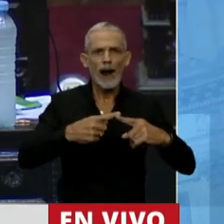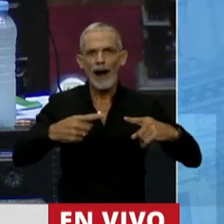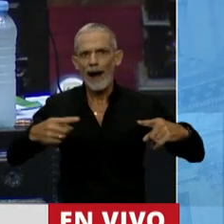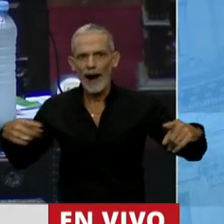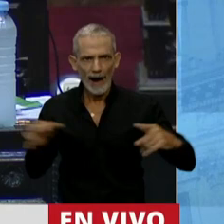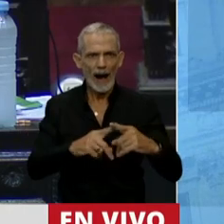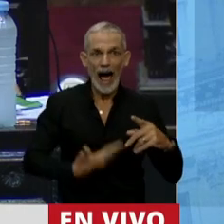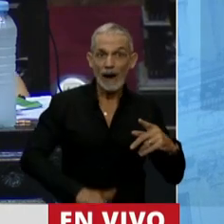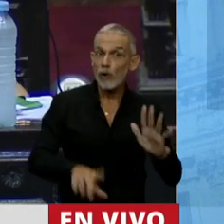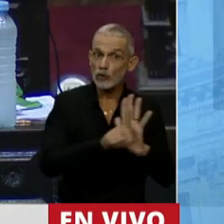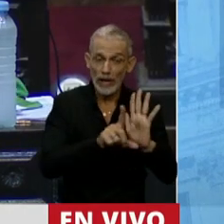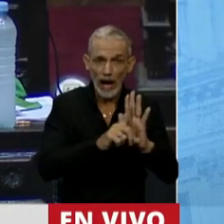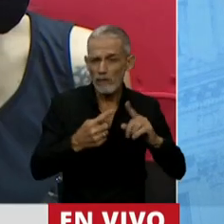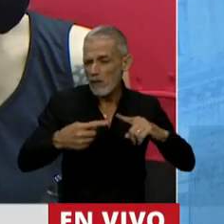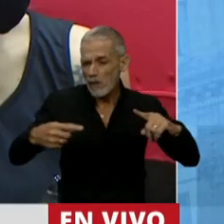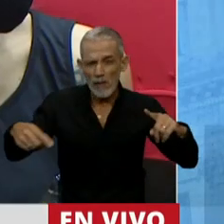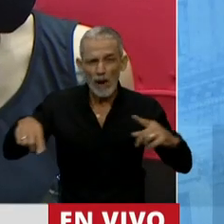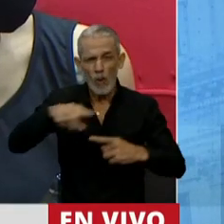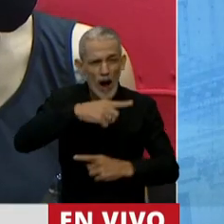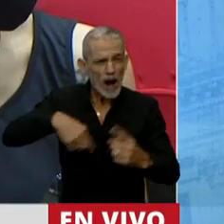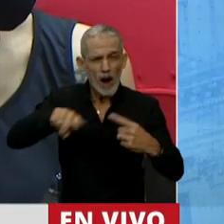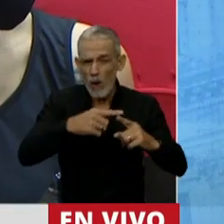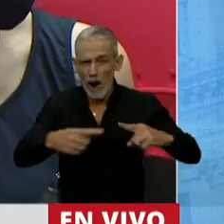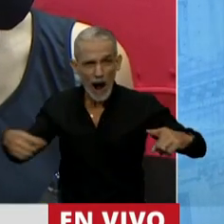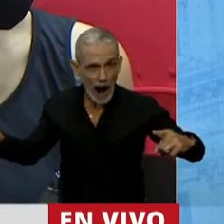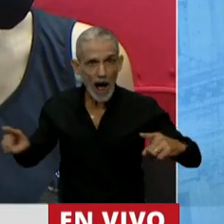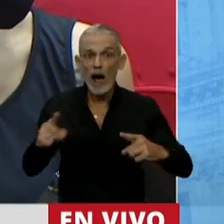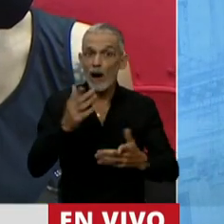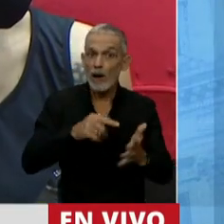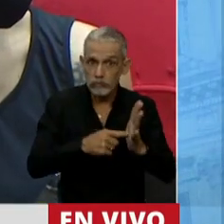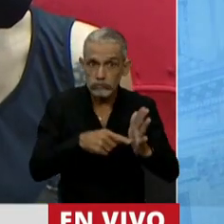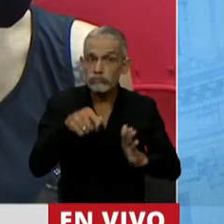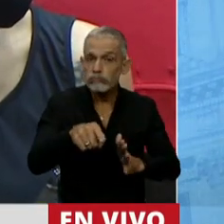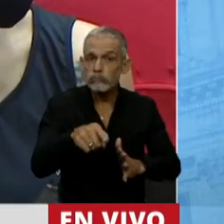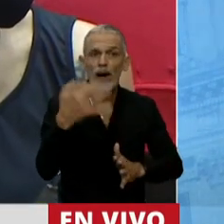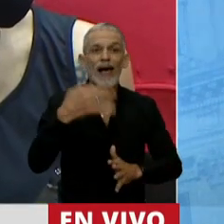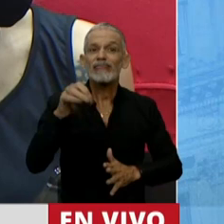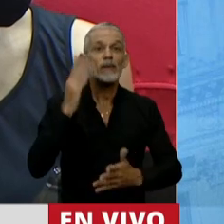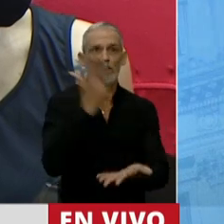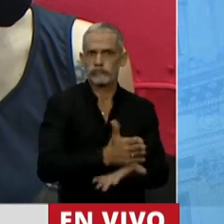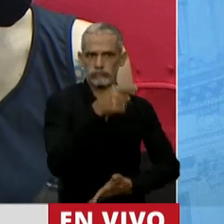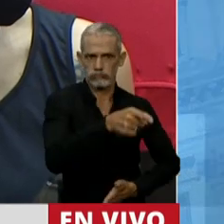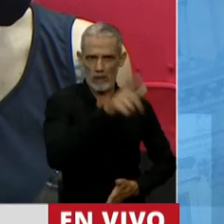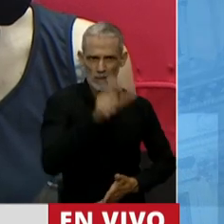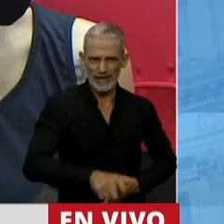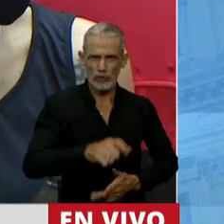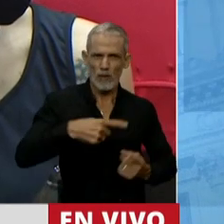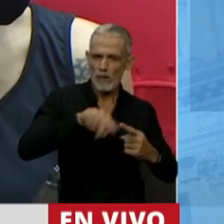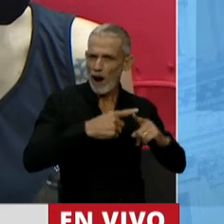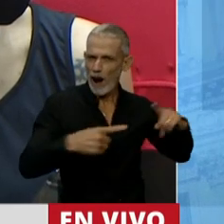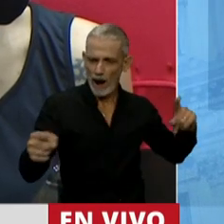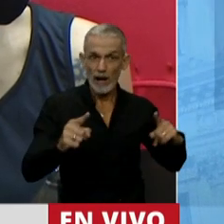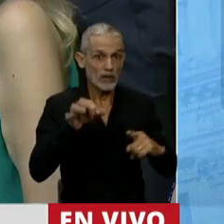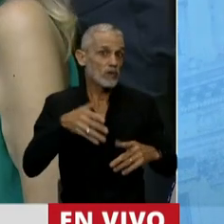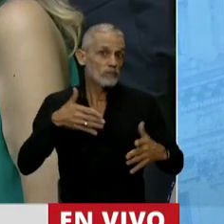práctica del aborto legal por causales, tiene que ser castigado, y esto implica una